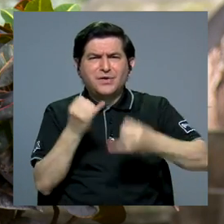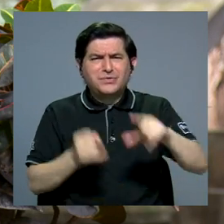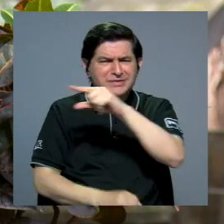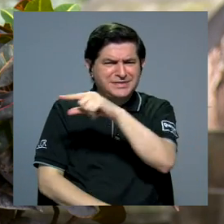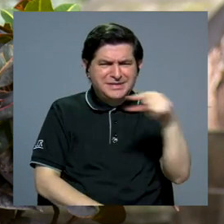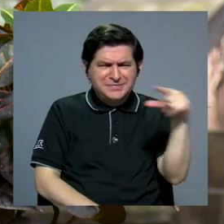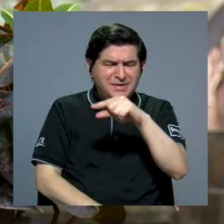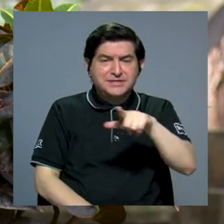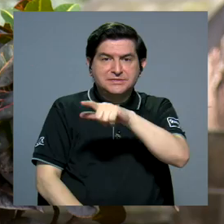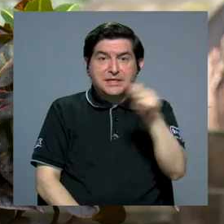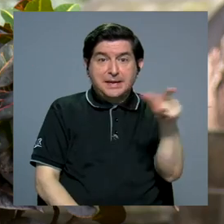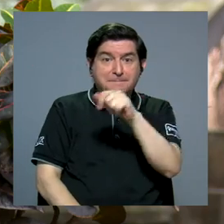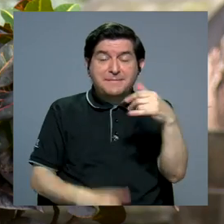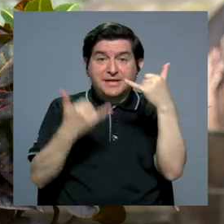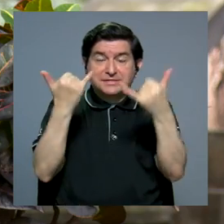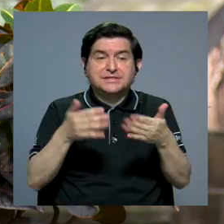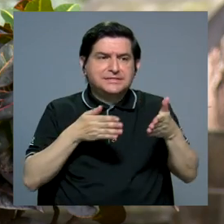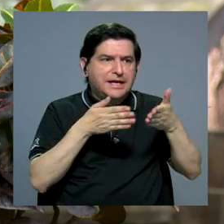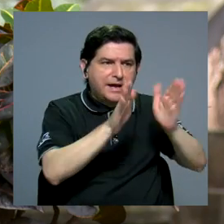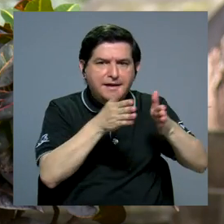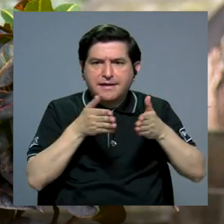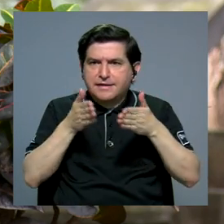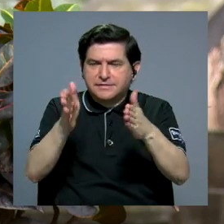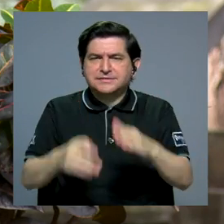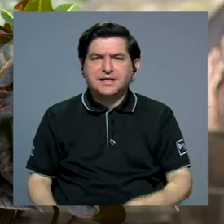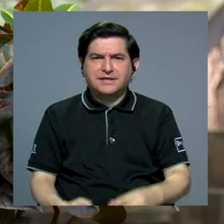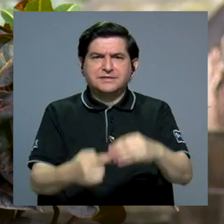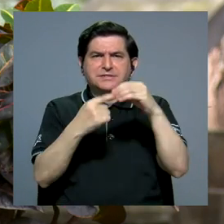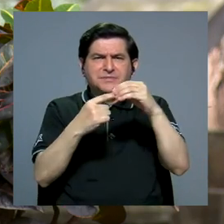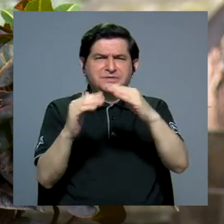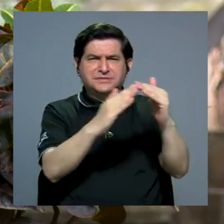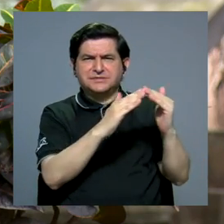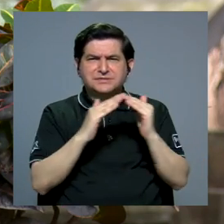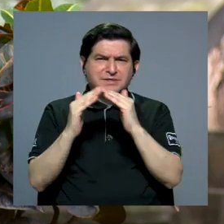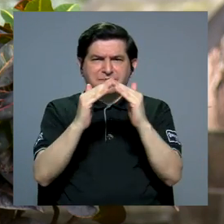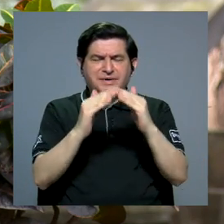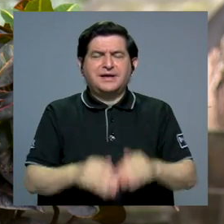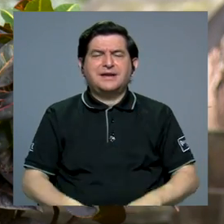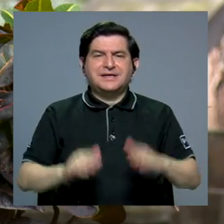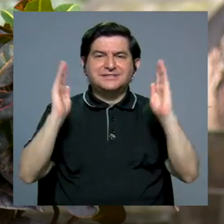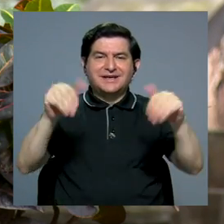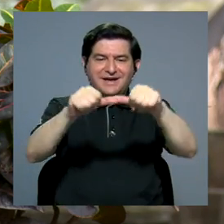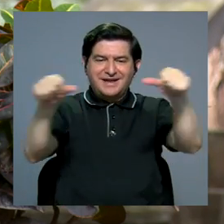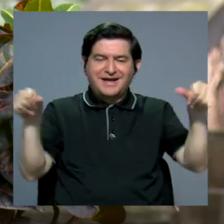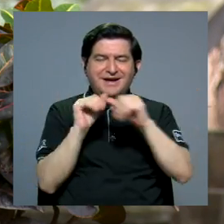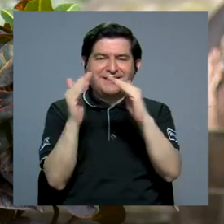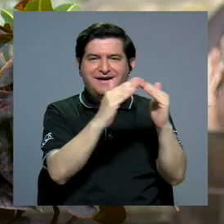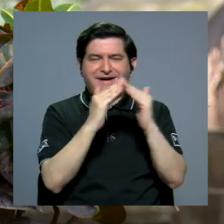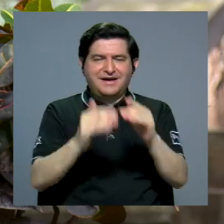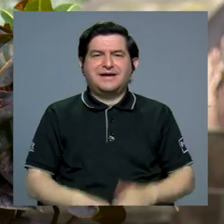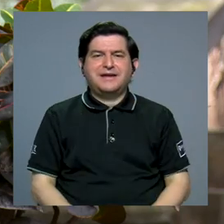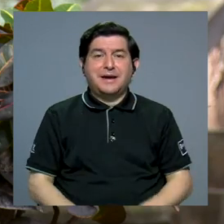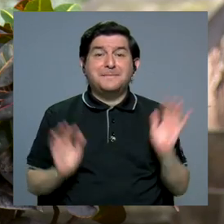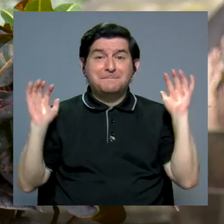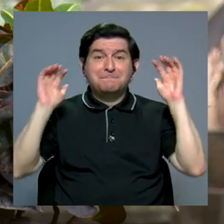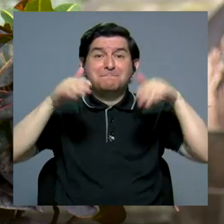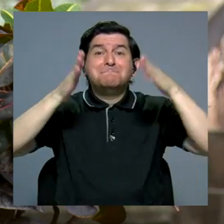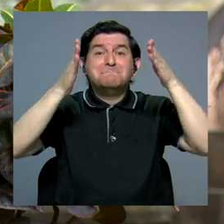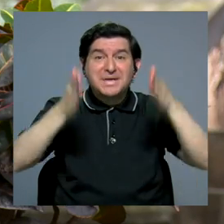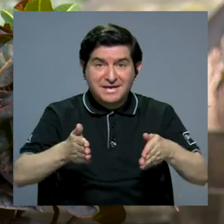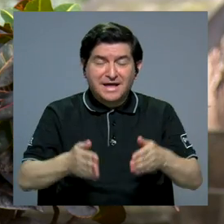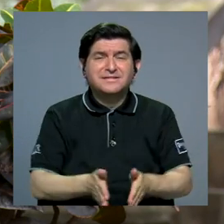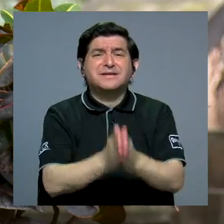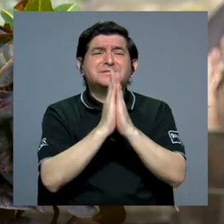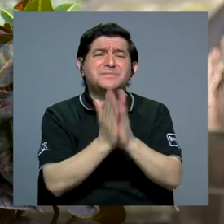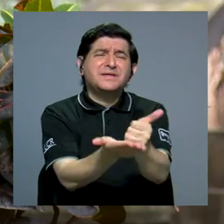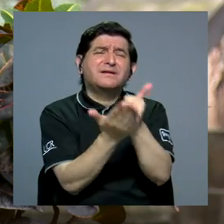semanas, meses ya en las calles de las principales ciudades del gran área metropolitana. Hay inmigrantes que